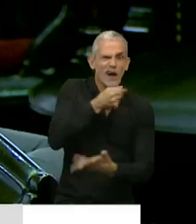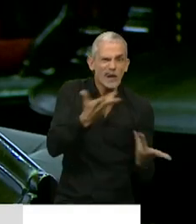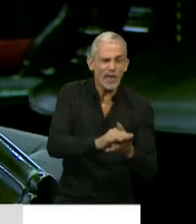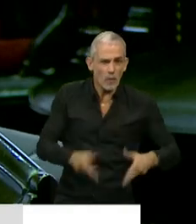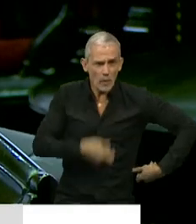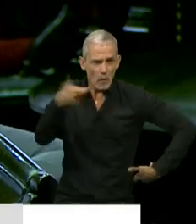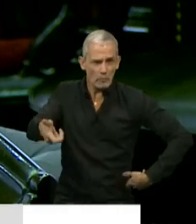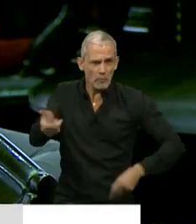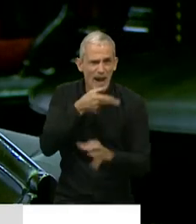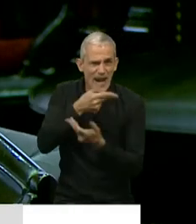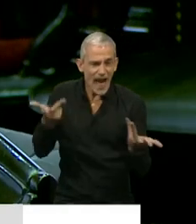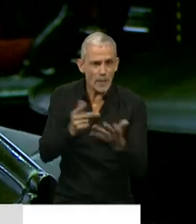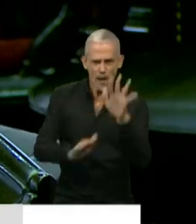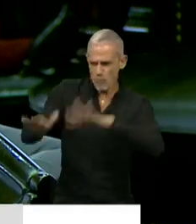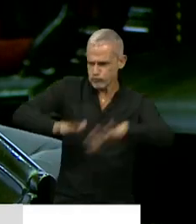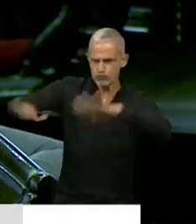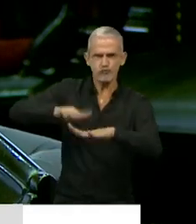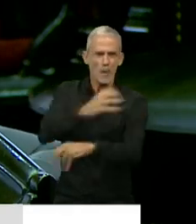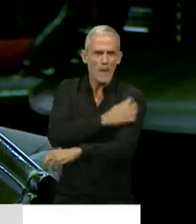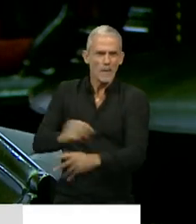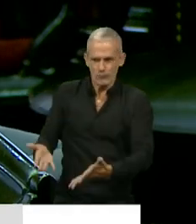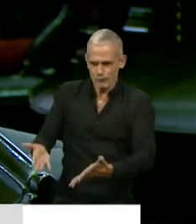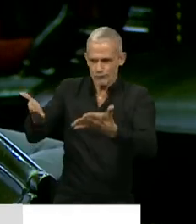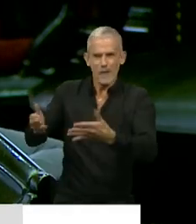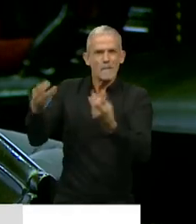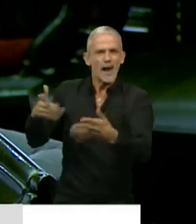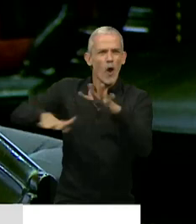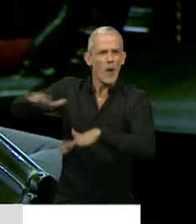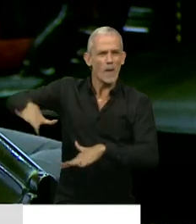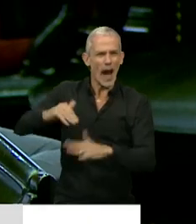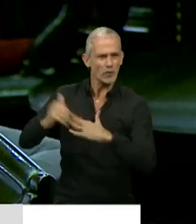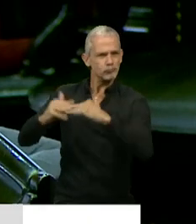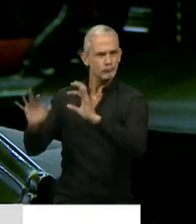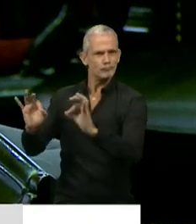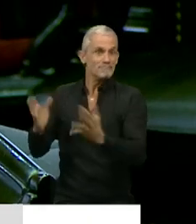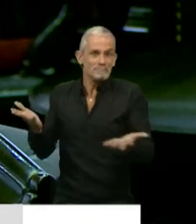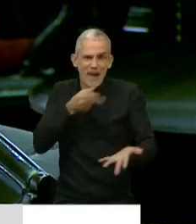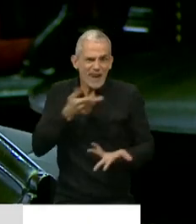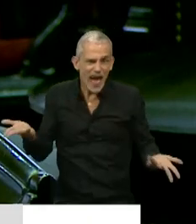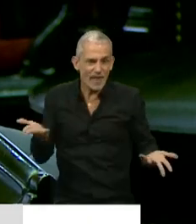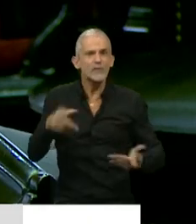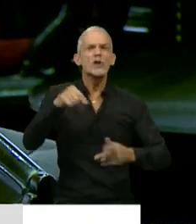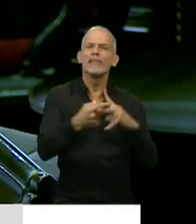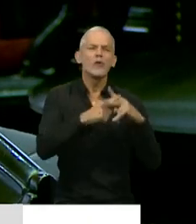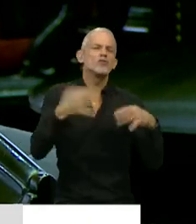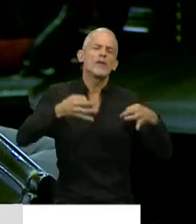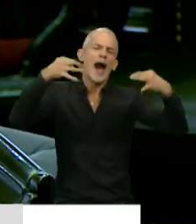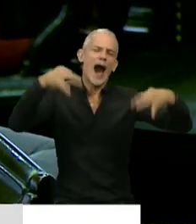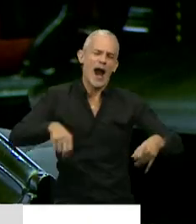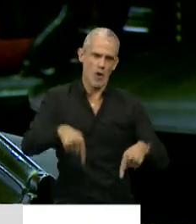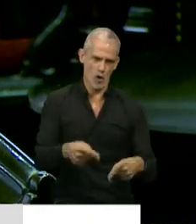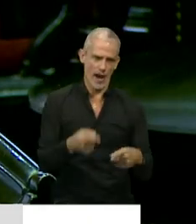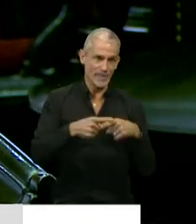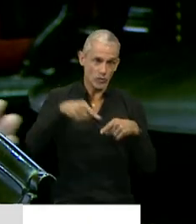peso para la reurbanización de los barrios populares. Entonces, hay discusiones que tenemos que darnos ya urgente, aún en el